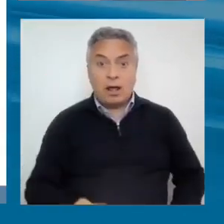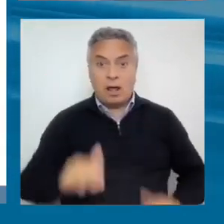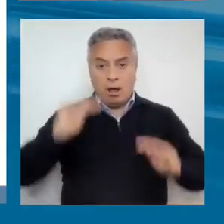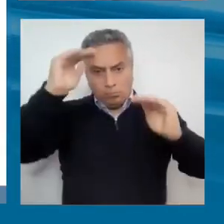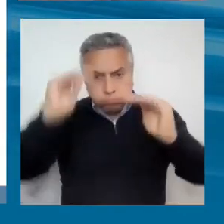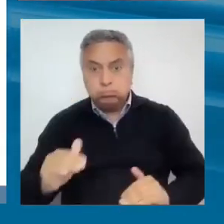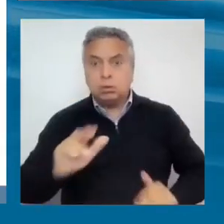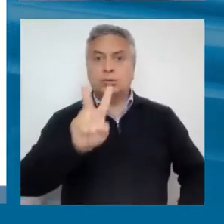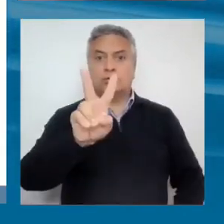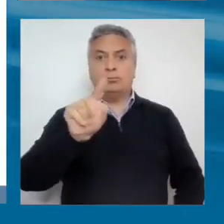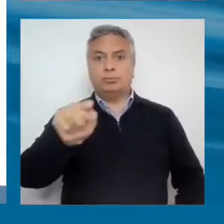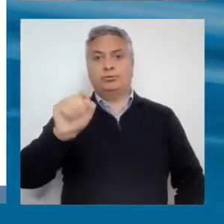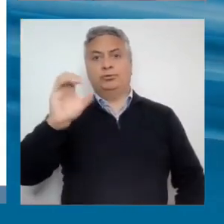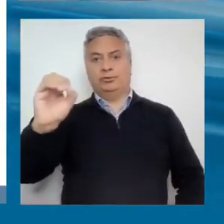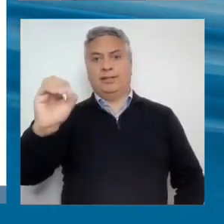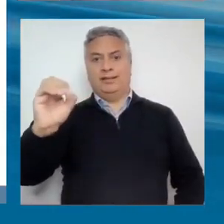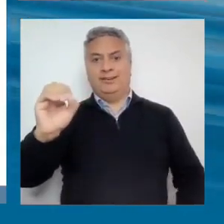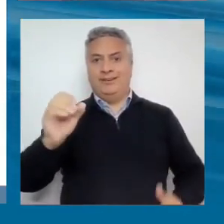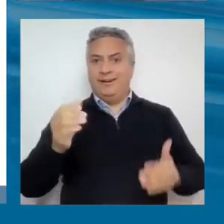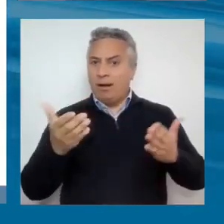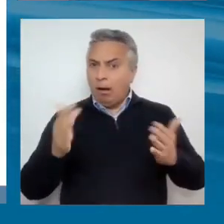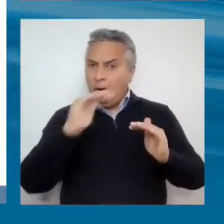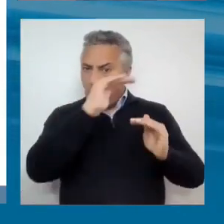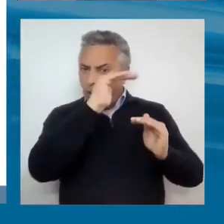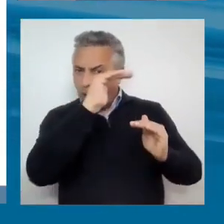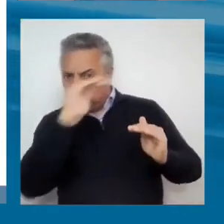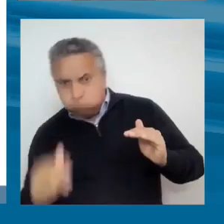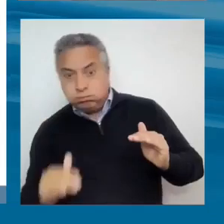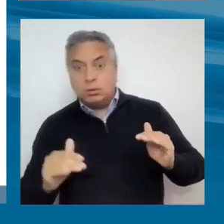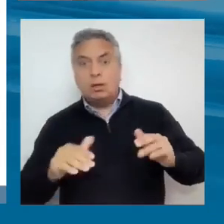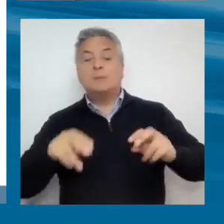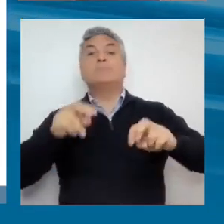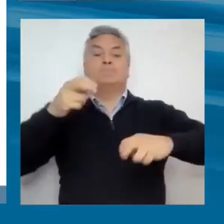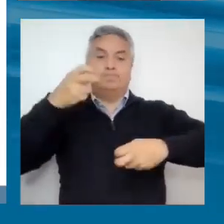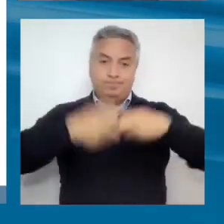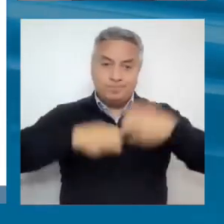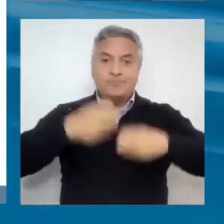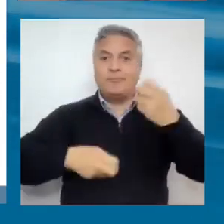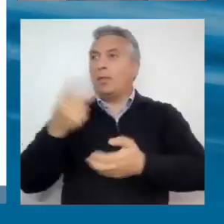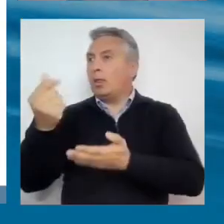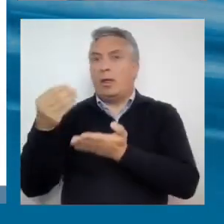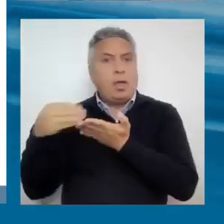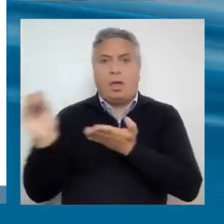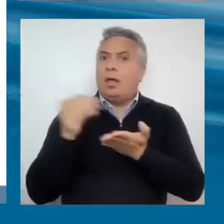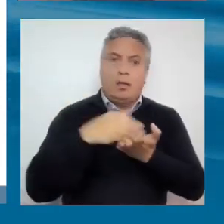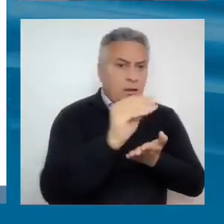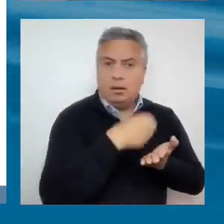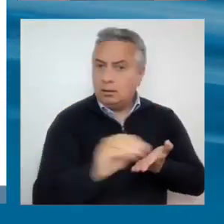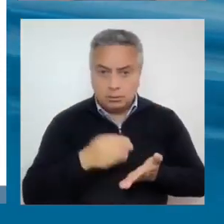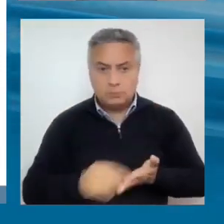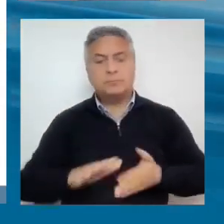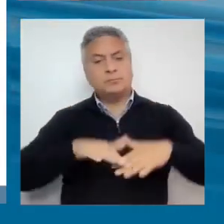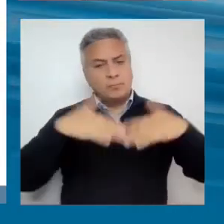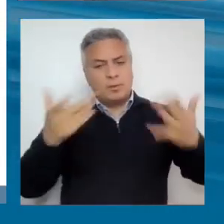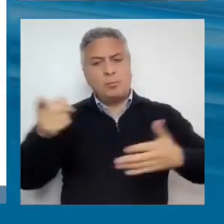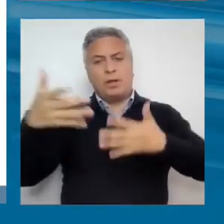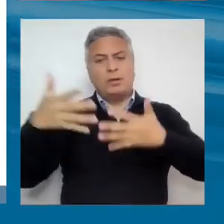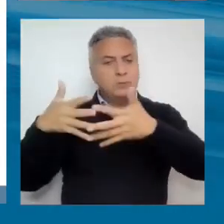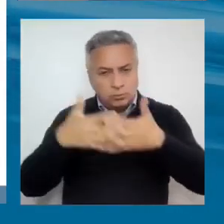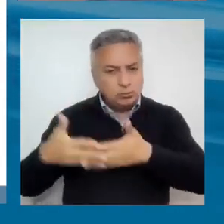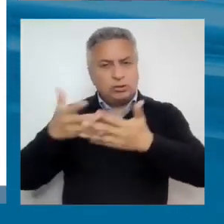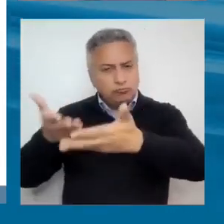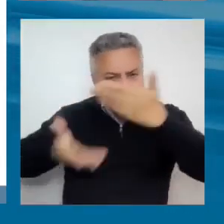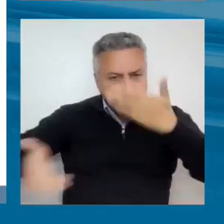promedio, la década del periodo de la crisis de la deuda. Viene el periodo del consenso de Washington, apertura, el cambio en las políticas de